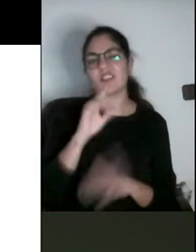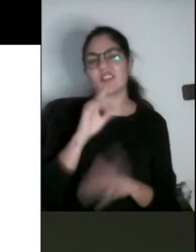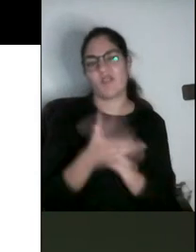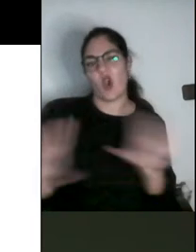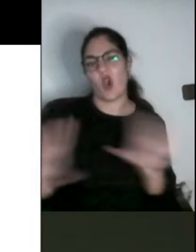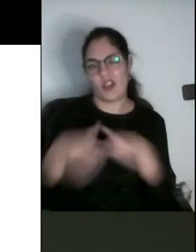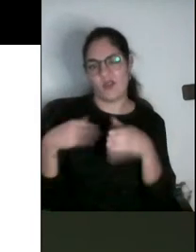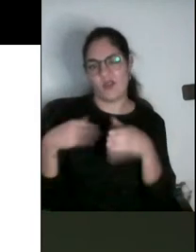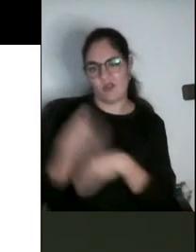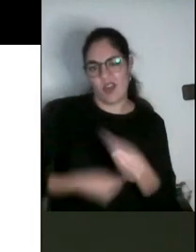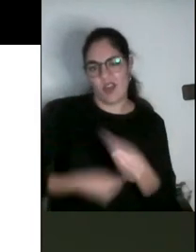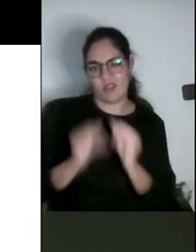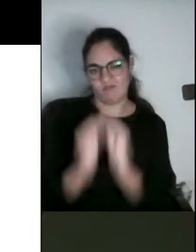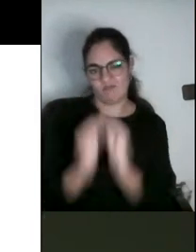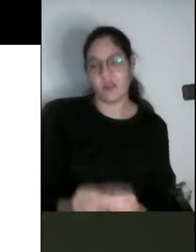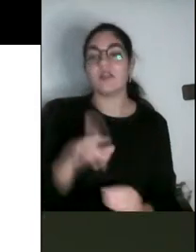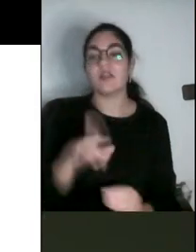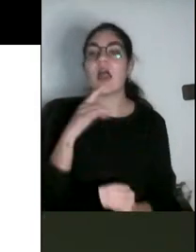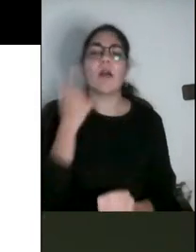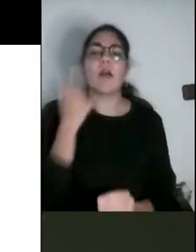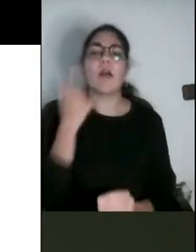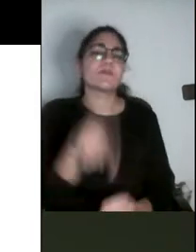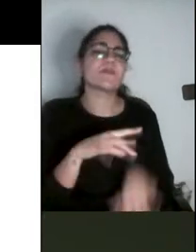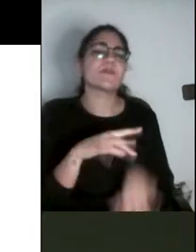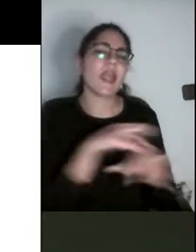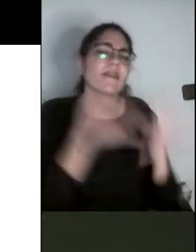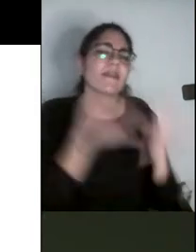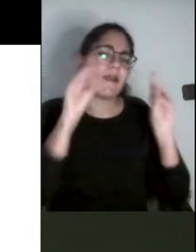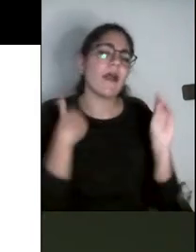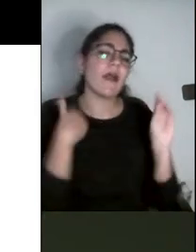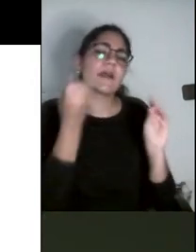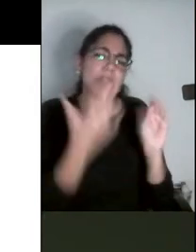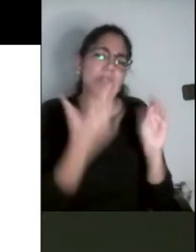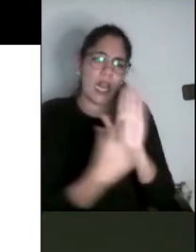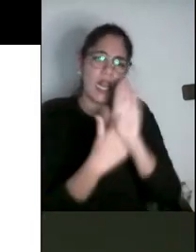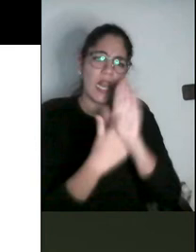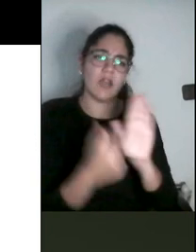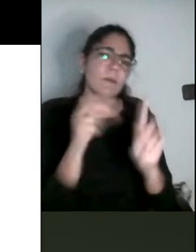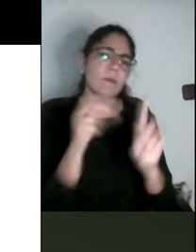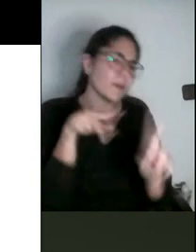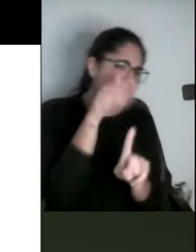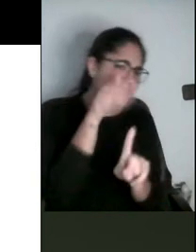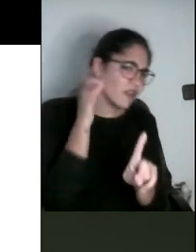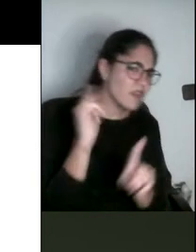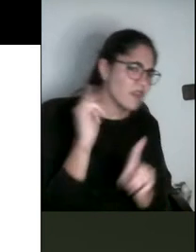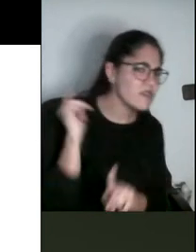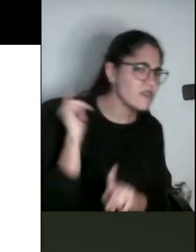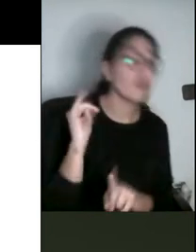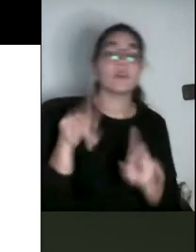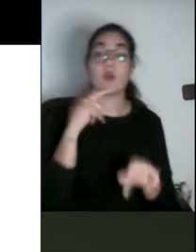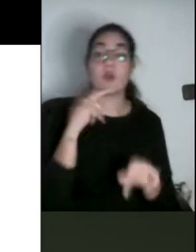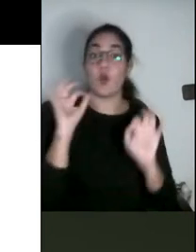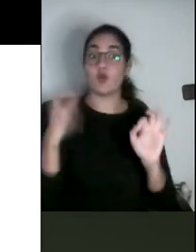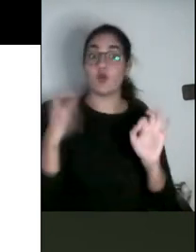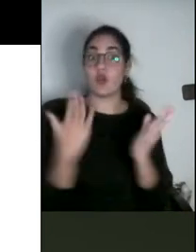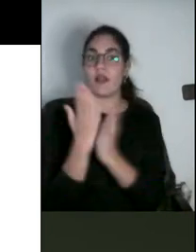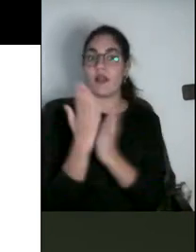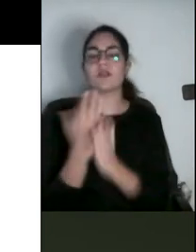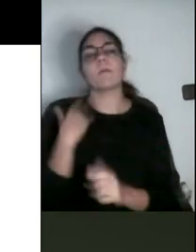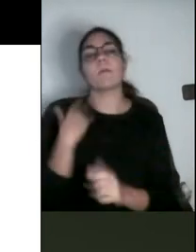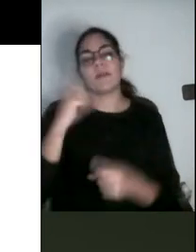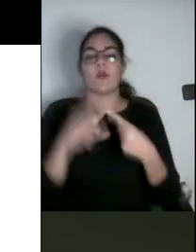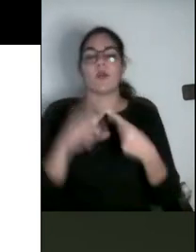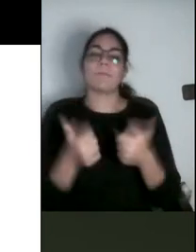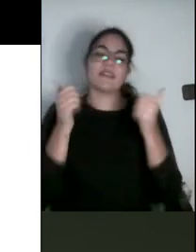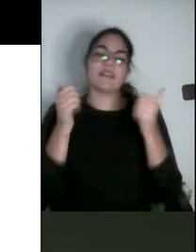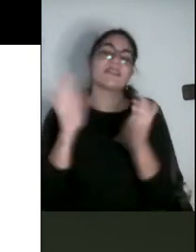estaba pasando en ese ámbito. Inicialmente hubo una sesión en la que se planteó que era la perspectiva de género,